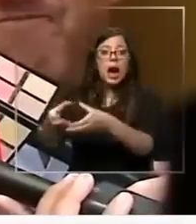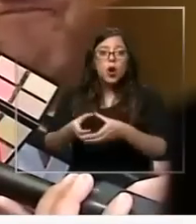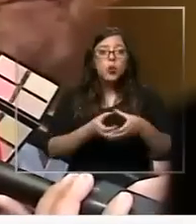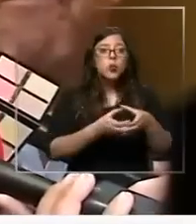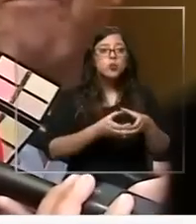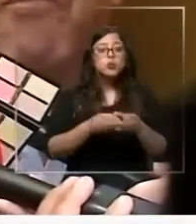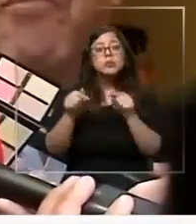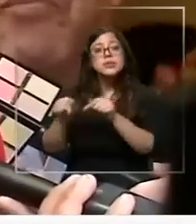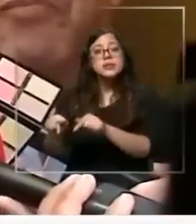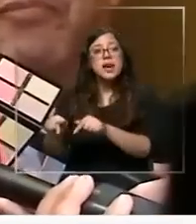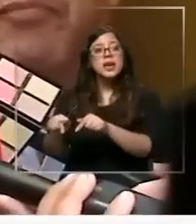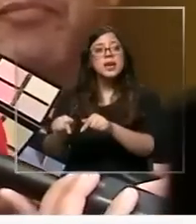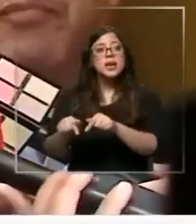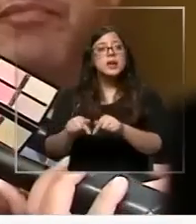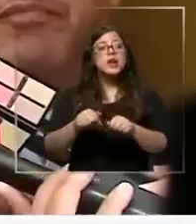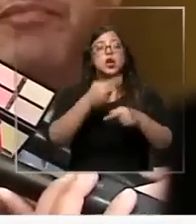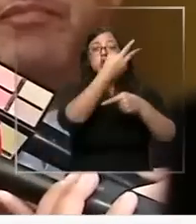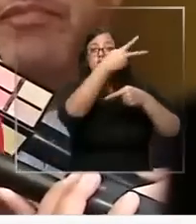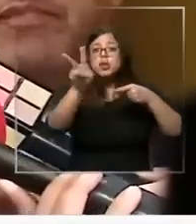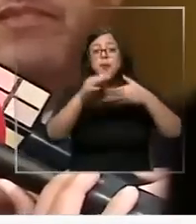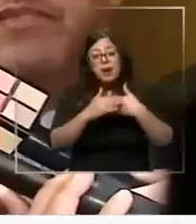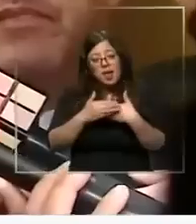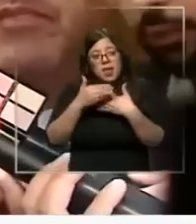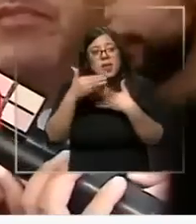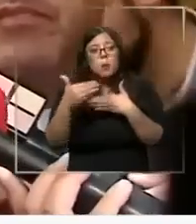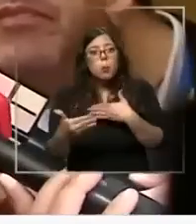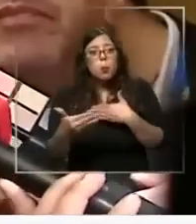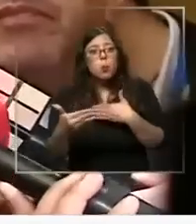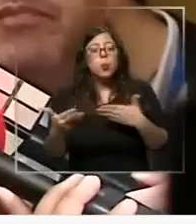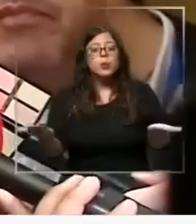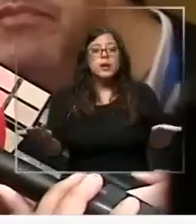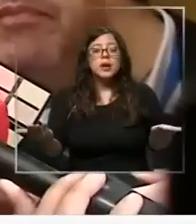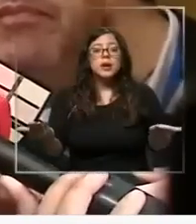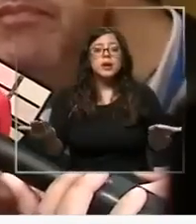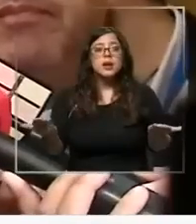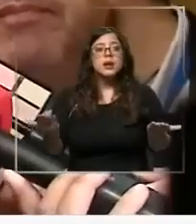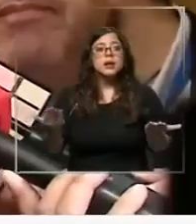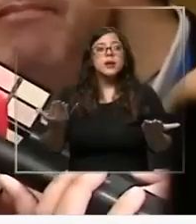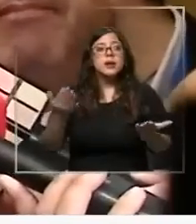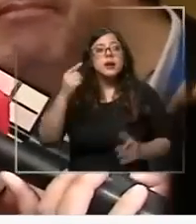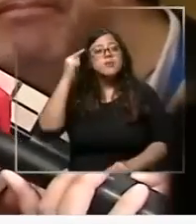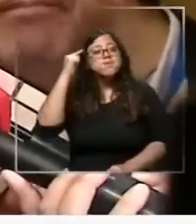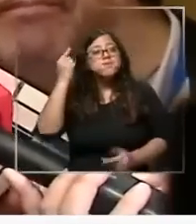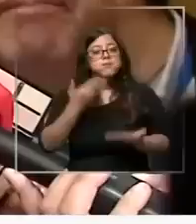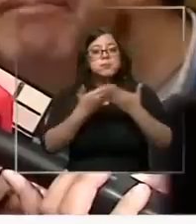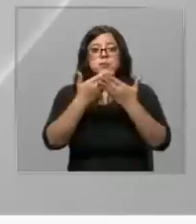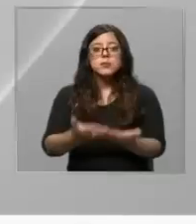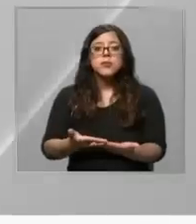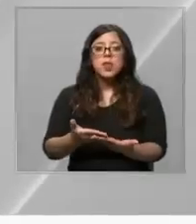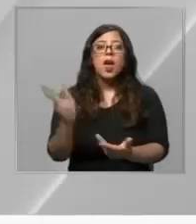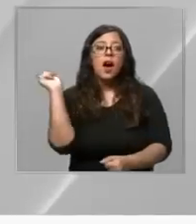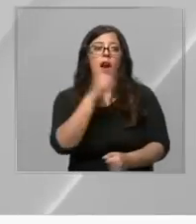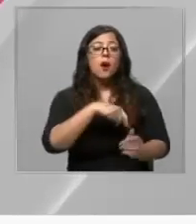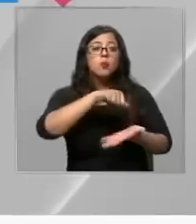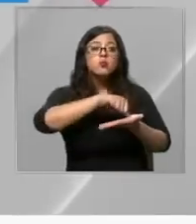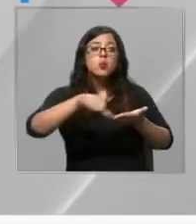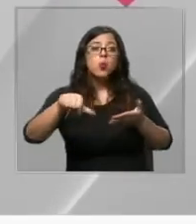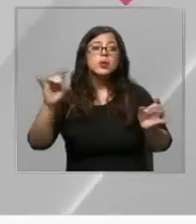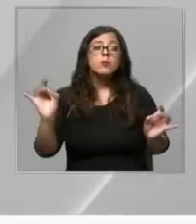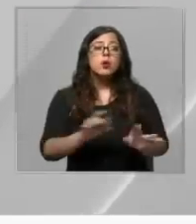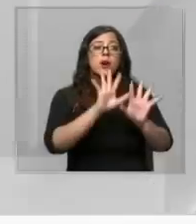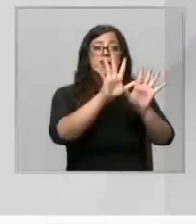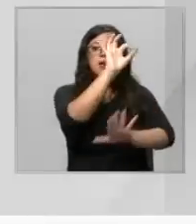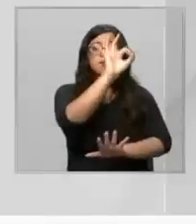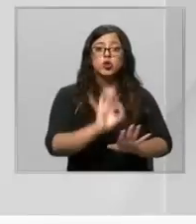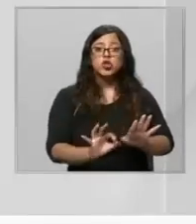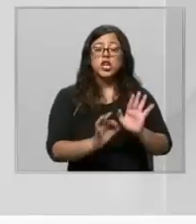llegar a dos semanas más aproximadamente a la idea de entregar una propuesta final. Multas que podrían ir desde el 10